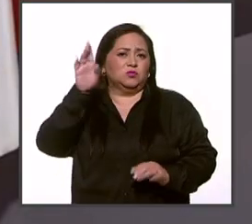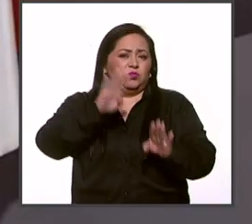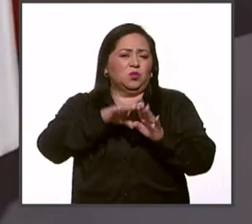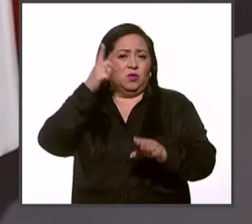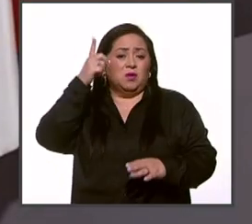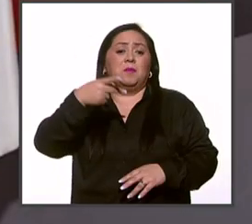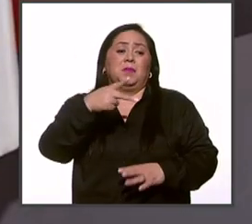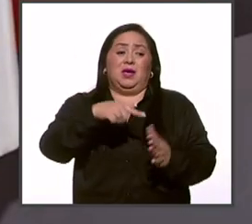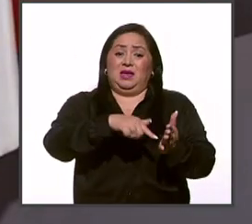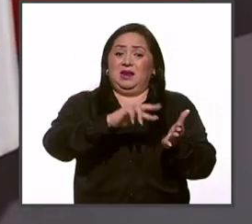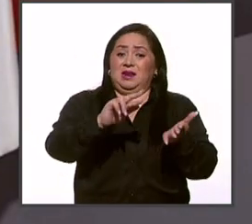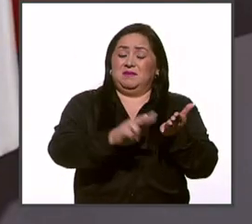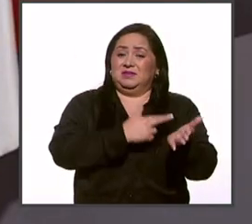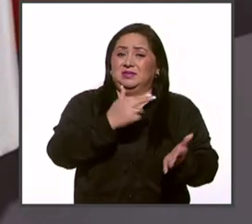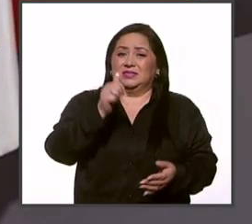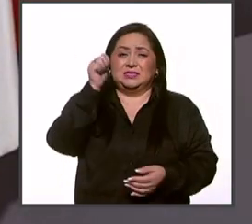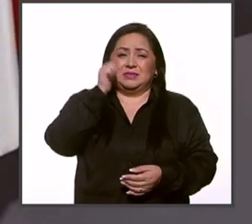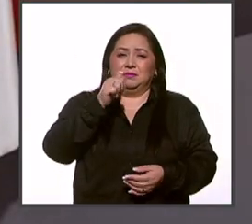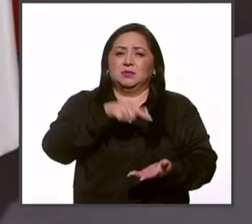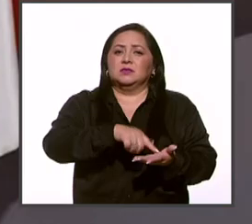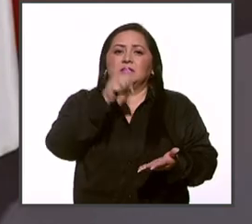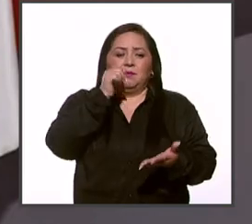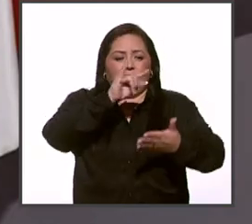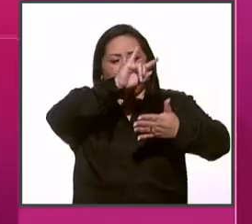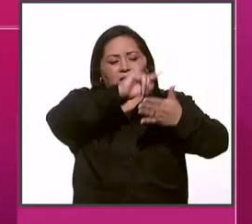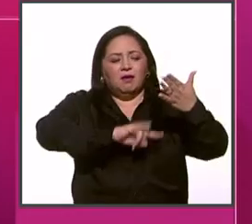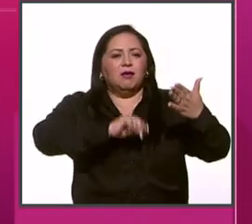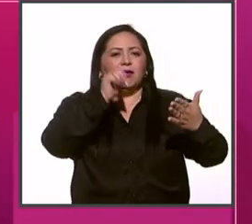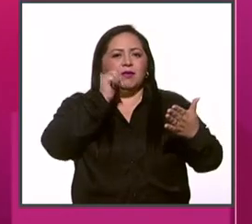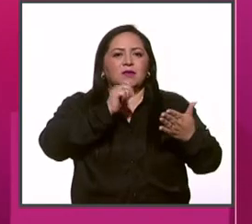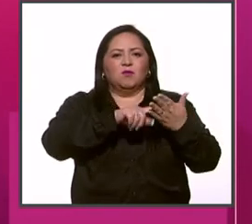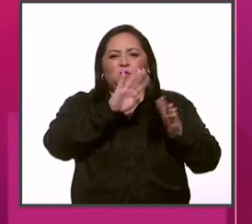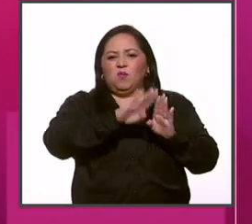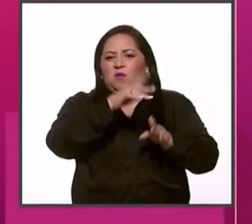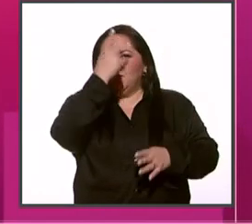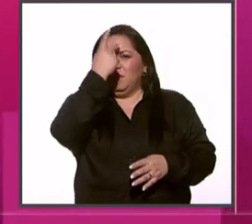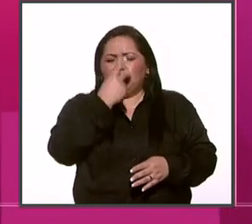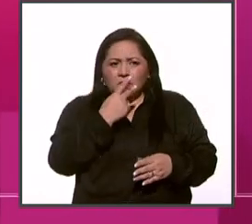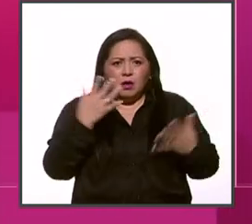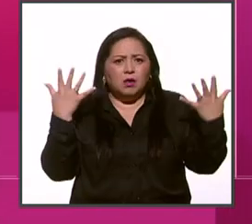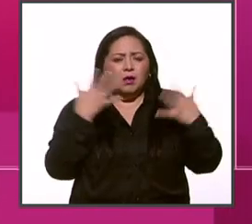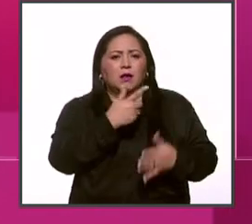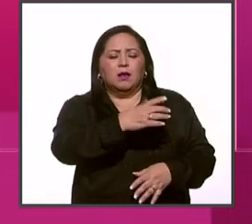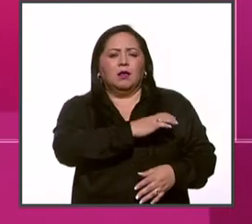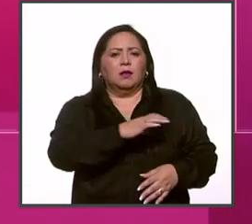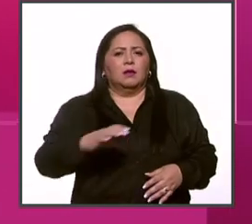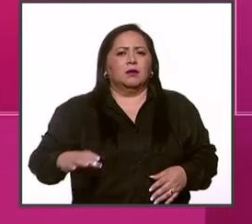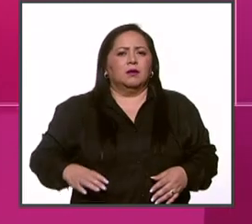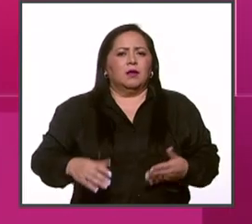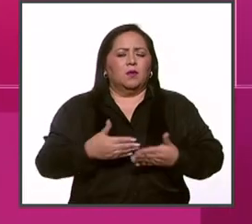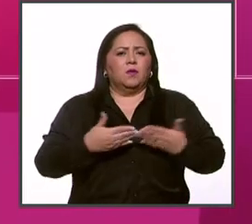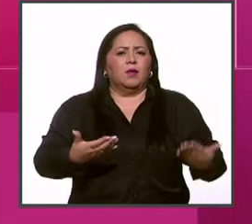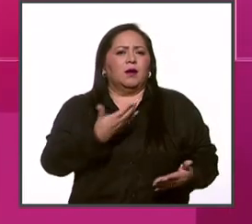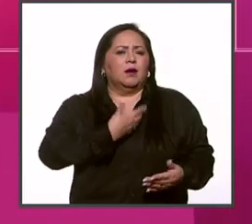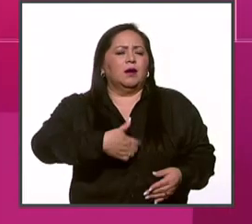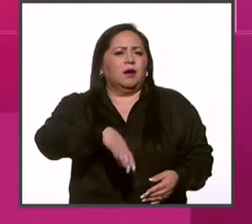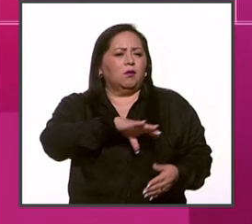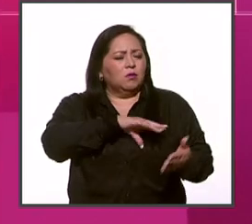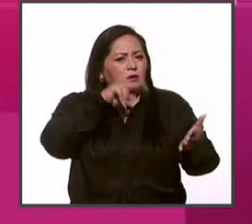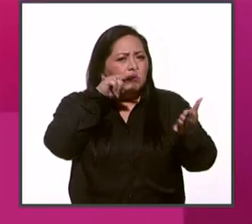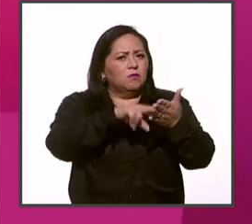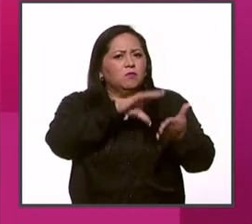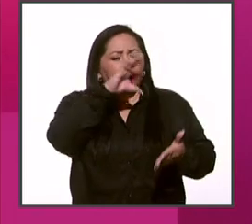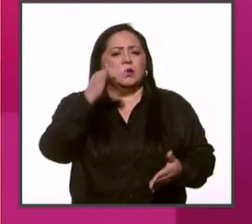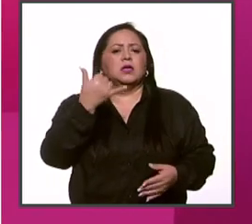La revista siempre publicó una portada en la que aparece el perfil de la candidata presidencial Claudia Sheinbaum